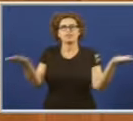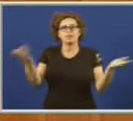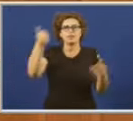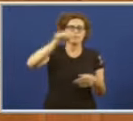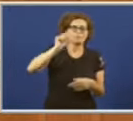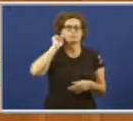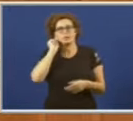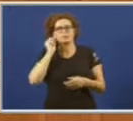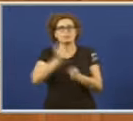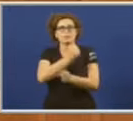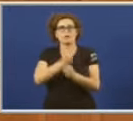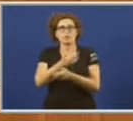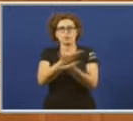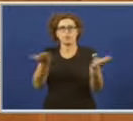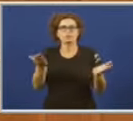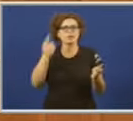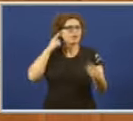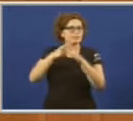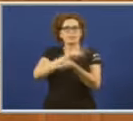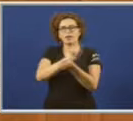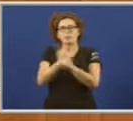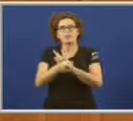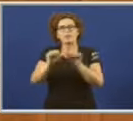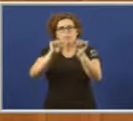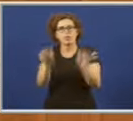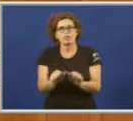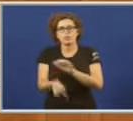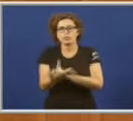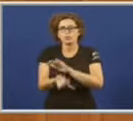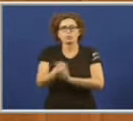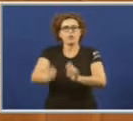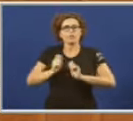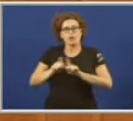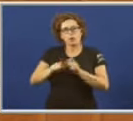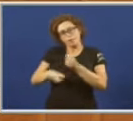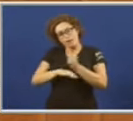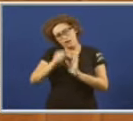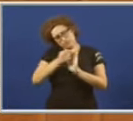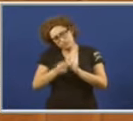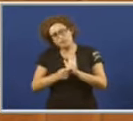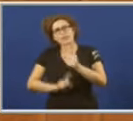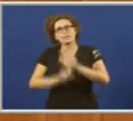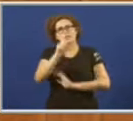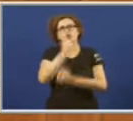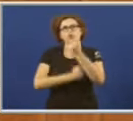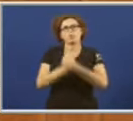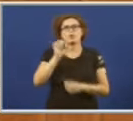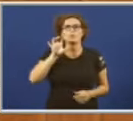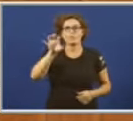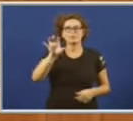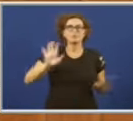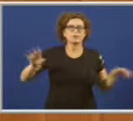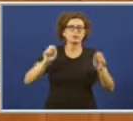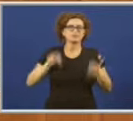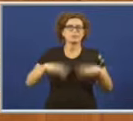e dos traballadores. Avanzar nun cambio de modelo productivo, que sente as bases do desenvolvemento económico do país, mas que non